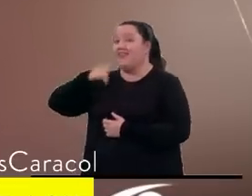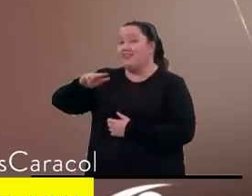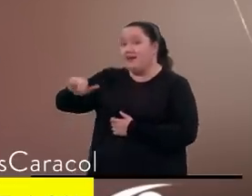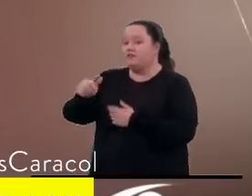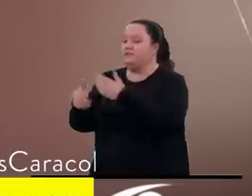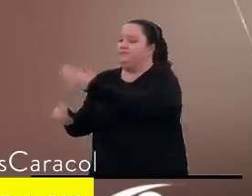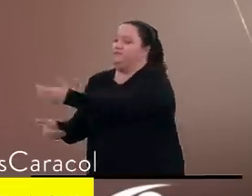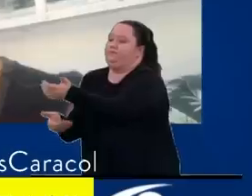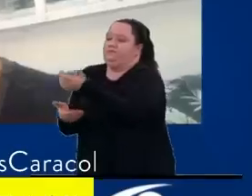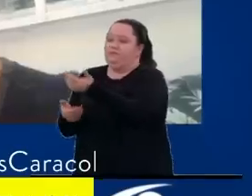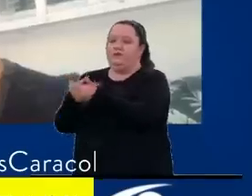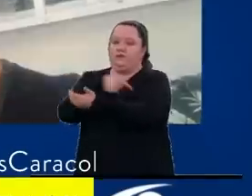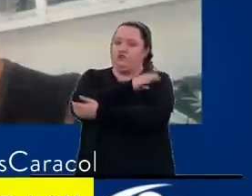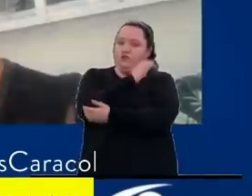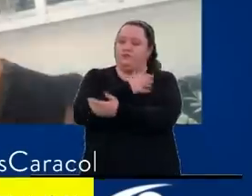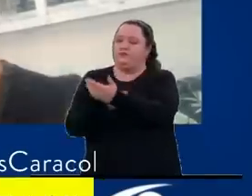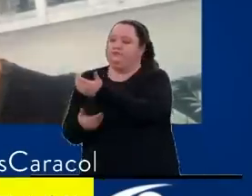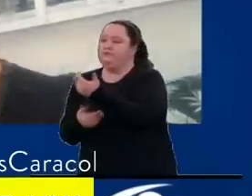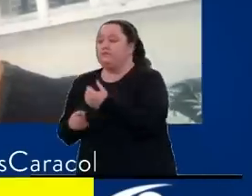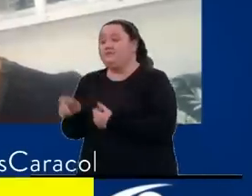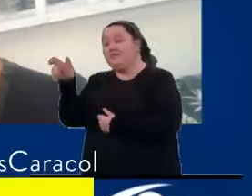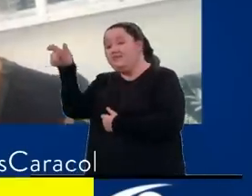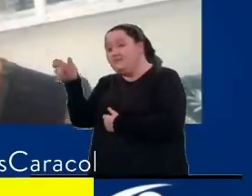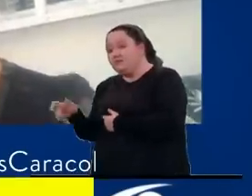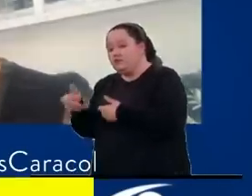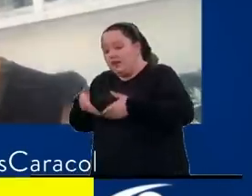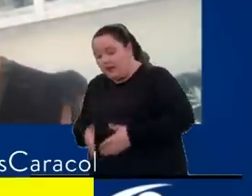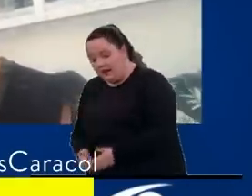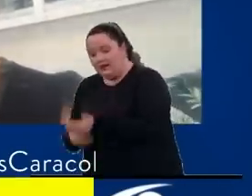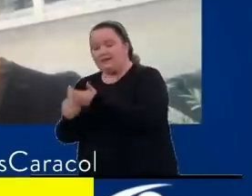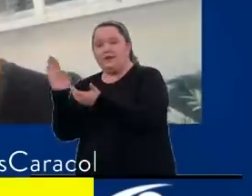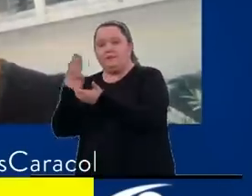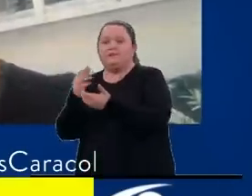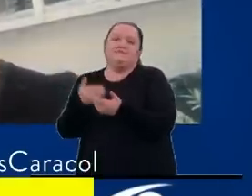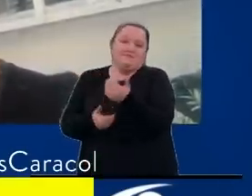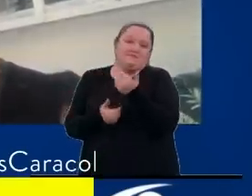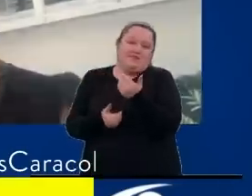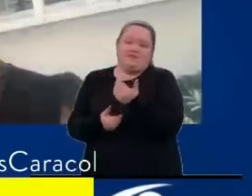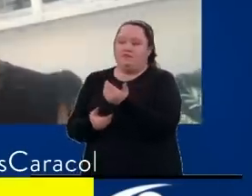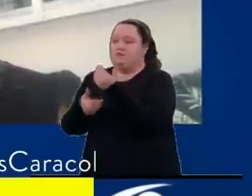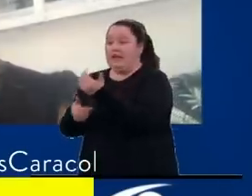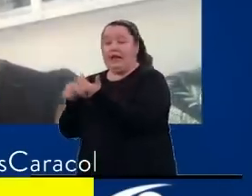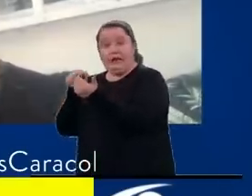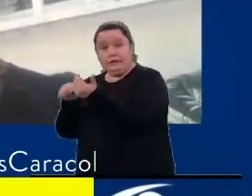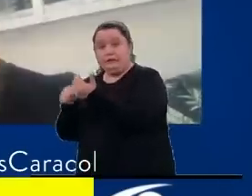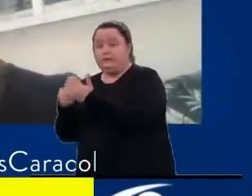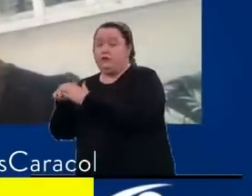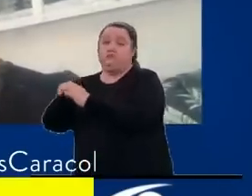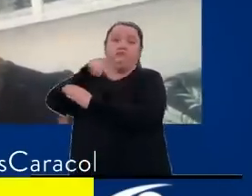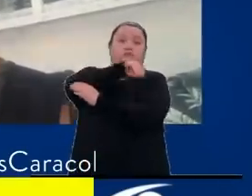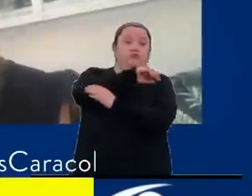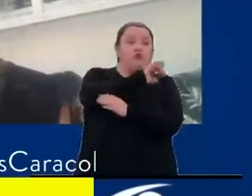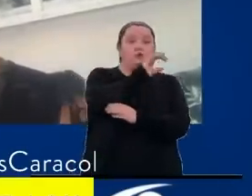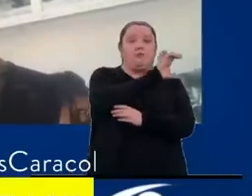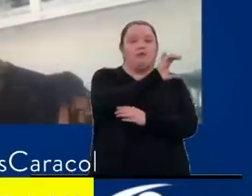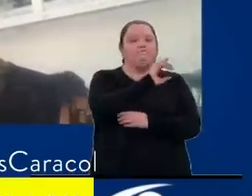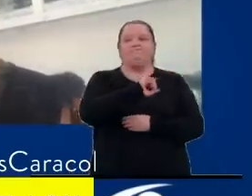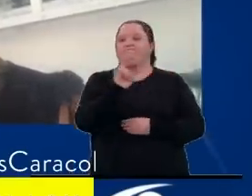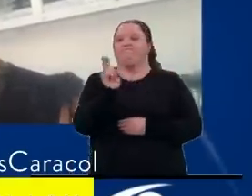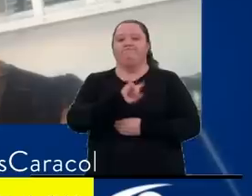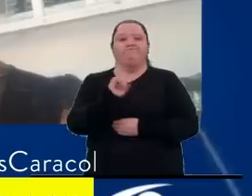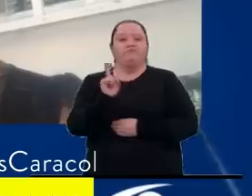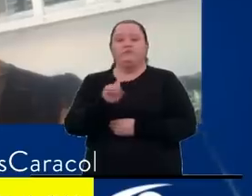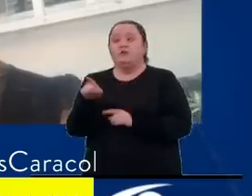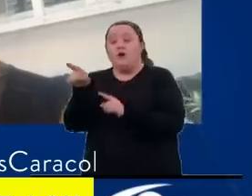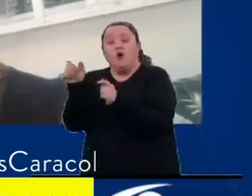nieta a Colombia. Una persona nacida en Brasil, en el caso de la bebé, no puede salir del país si no